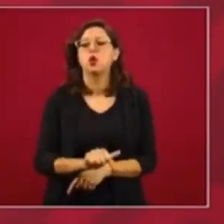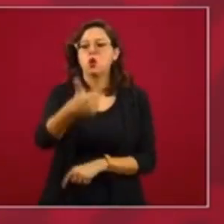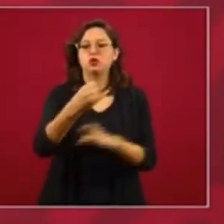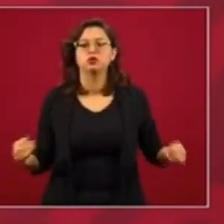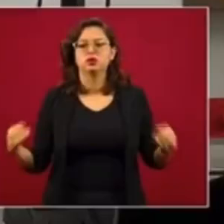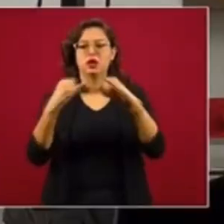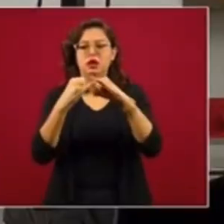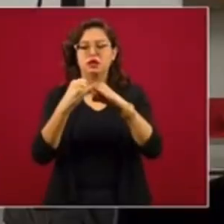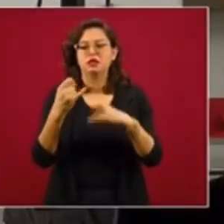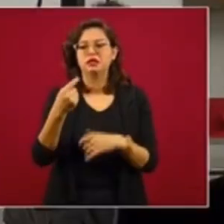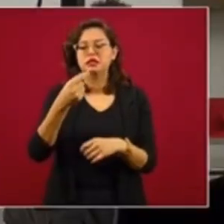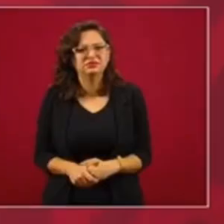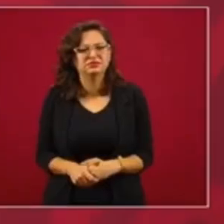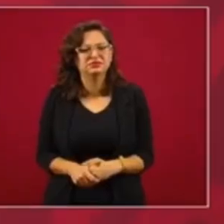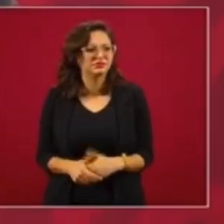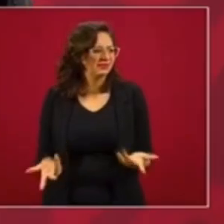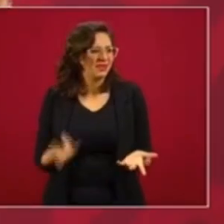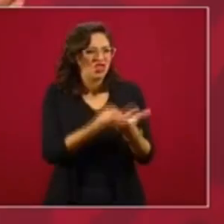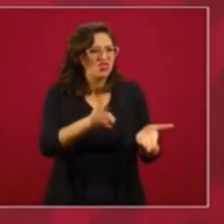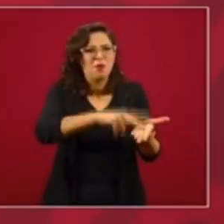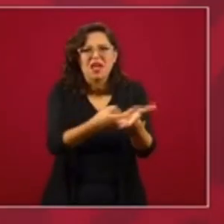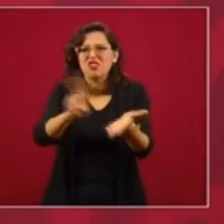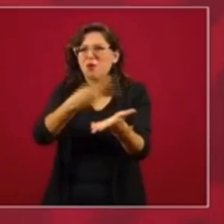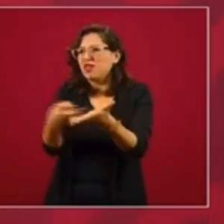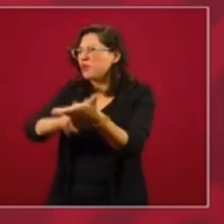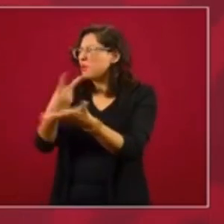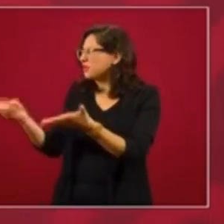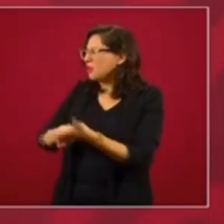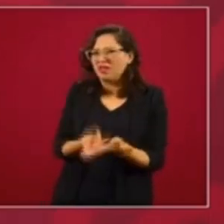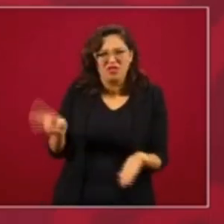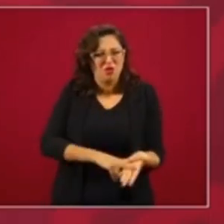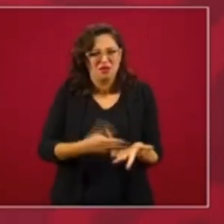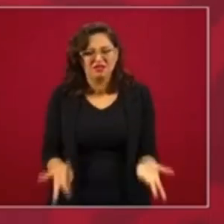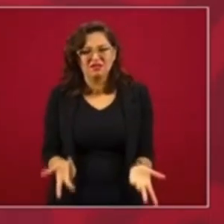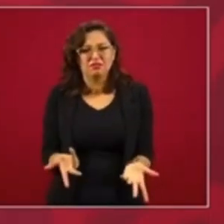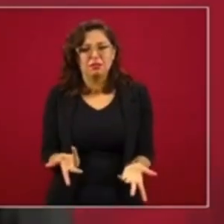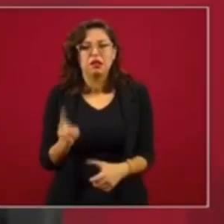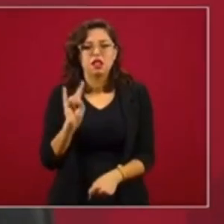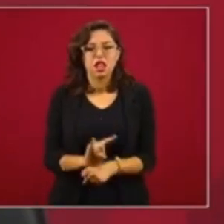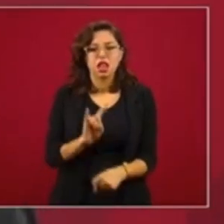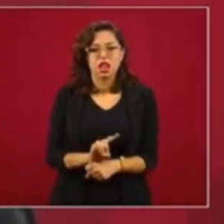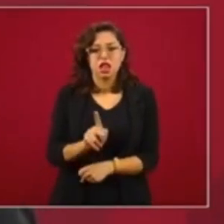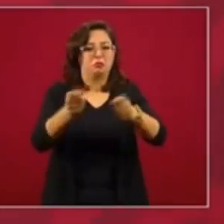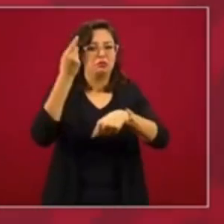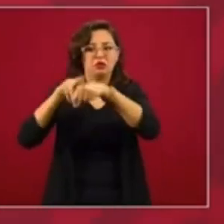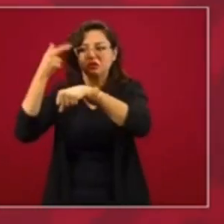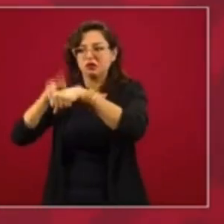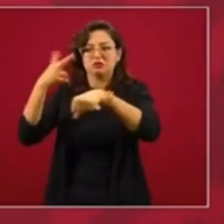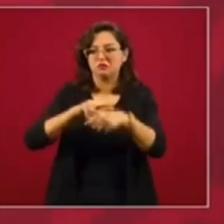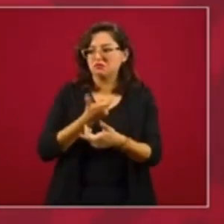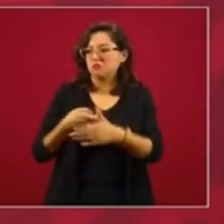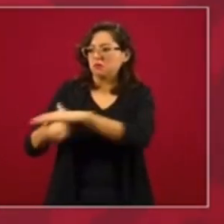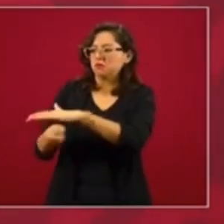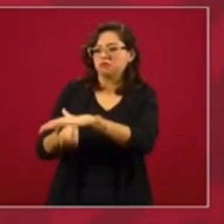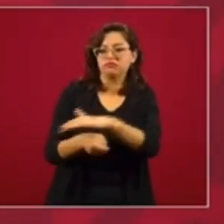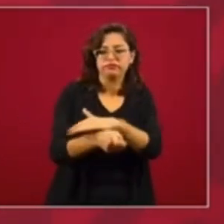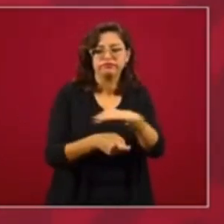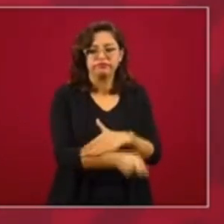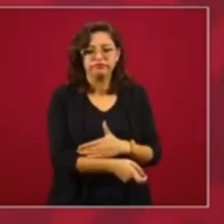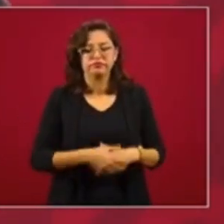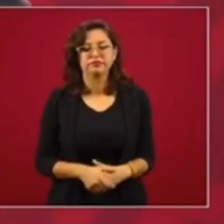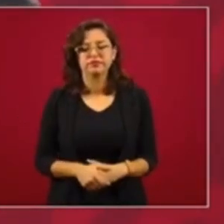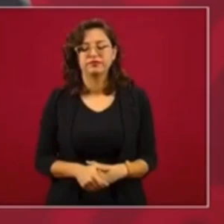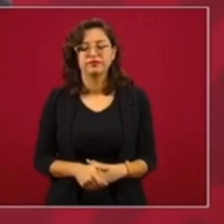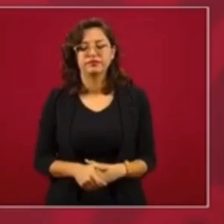organismo. Para la defensa del niño y de la niña. Y así crearon para todo. Porque era simular y cooptar. Entonces vamos a hacer un